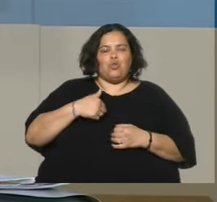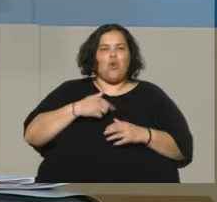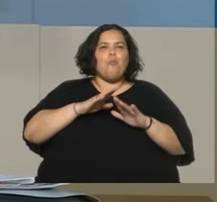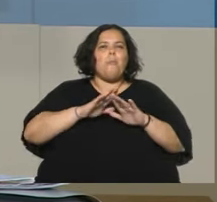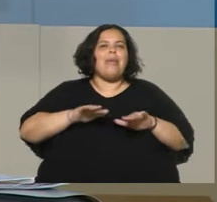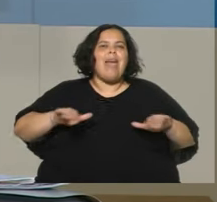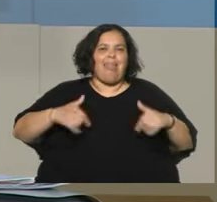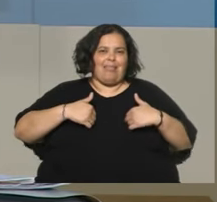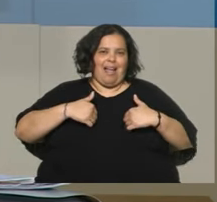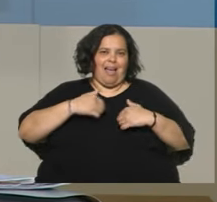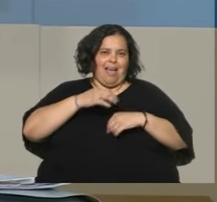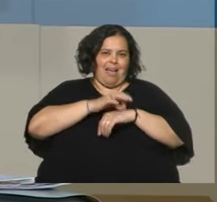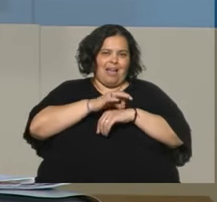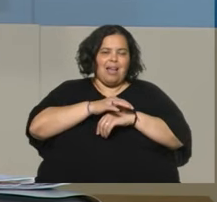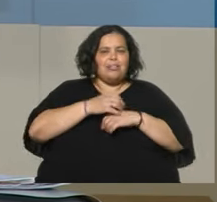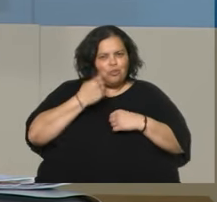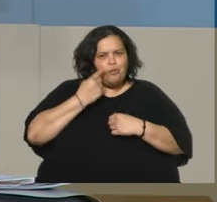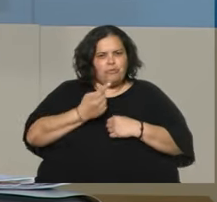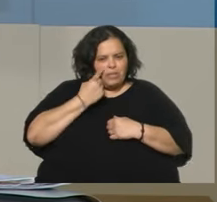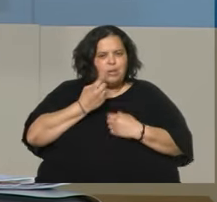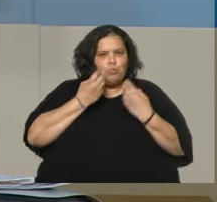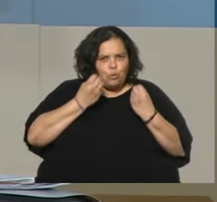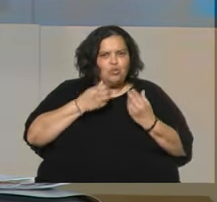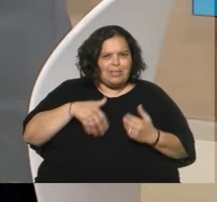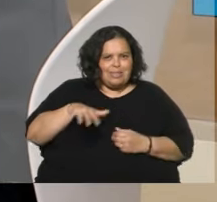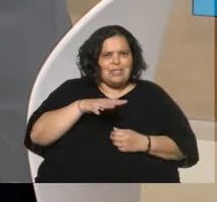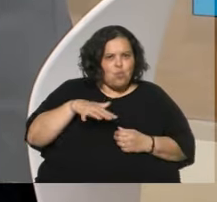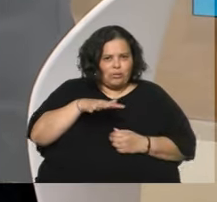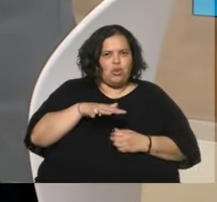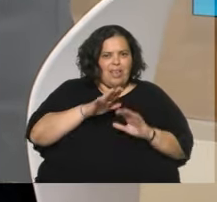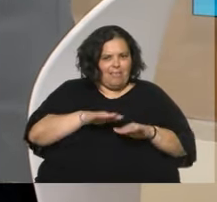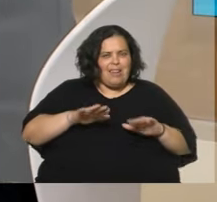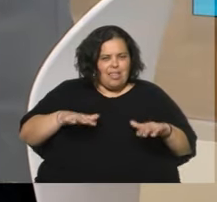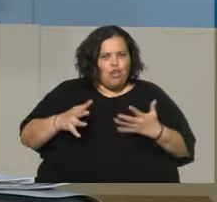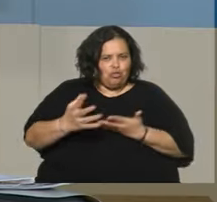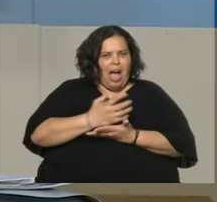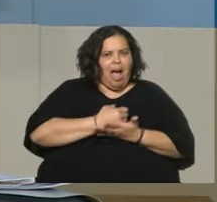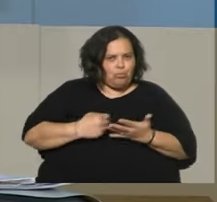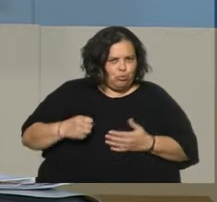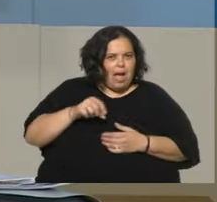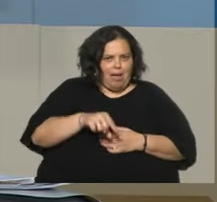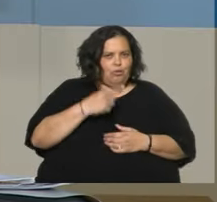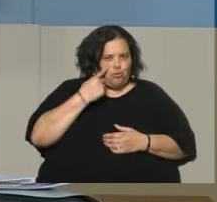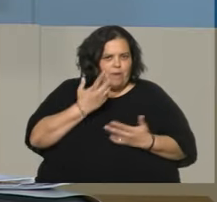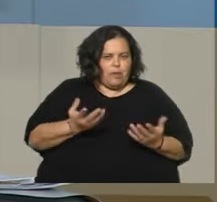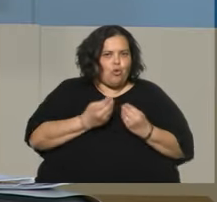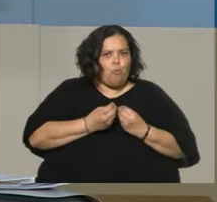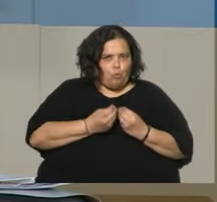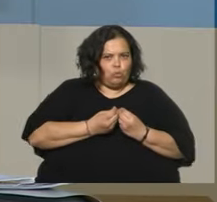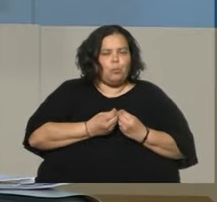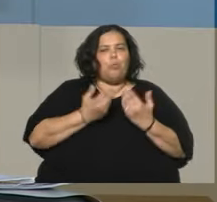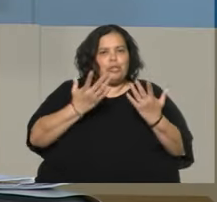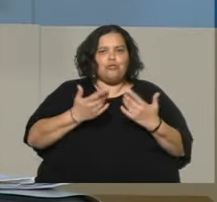muchas situaciones y de verdad a cuando uno se enfrenta a situaciones de niños abusados, atendí de ese niño, de esa familia. Trabajamos en la ley